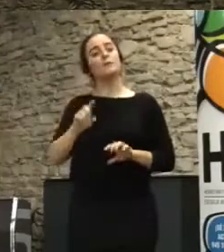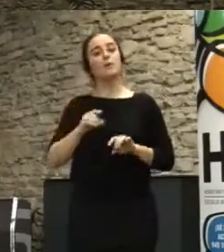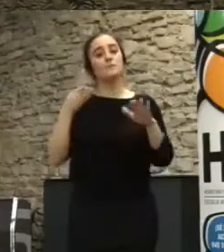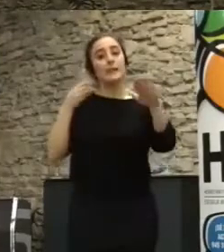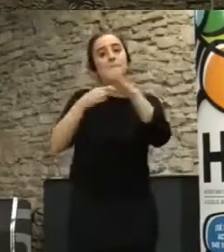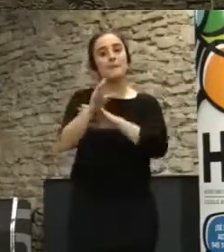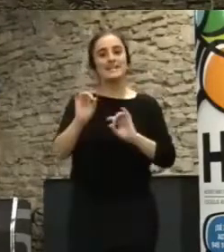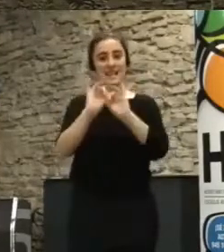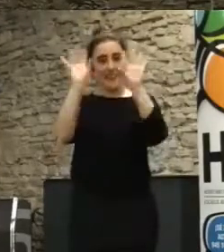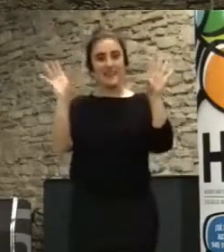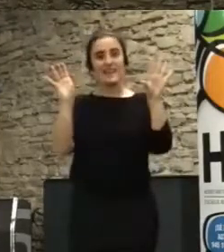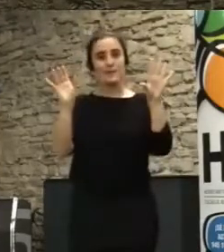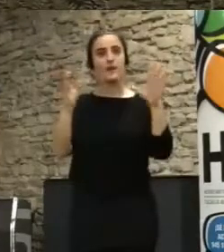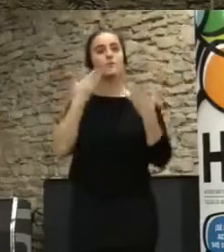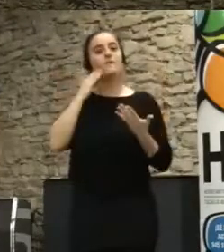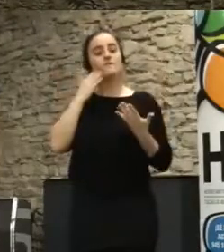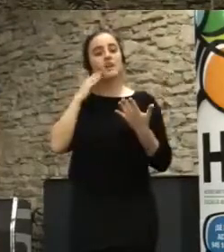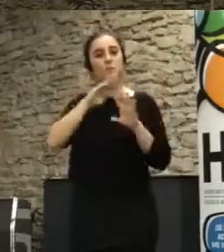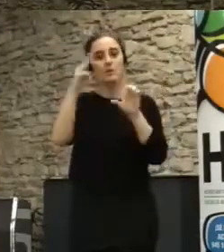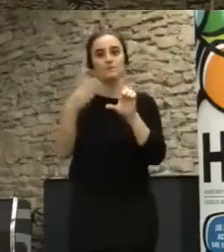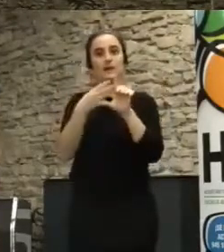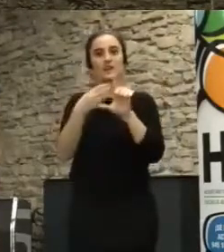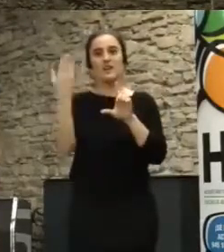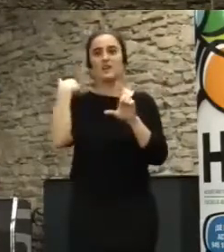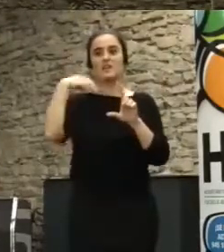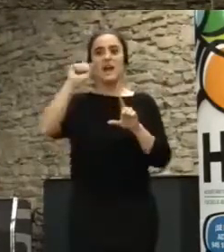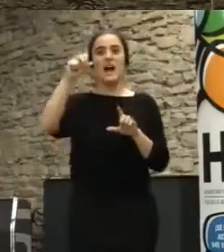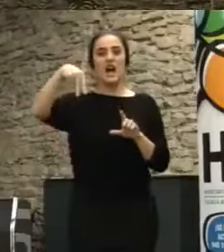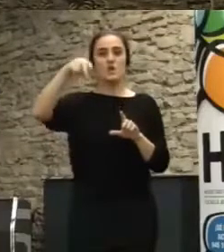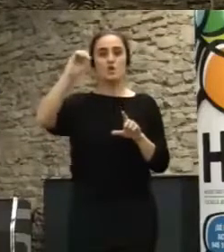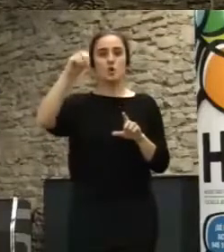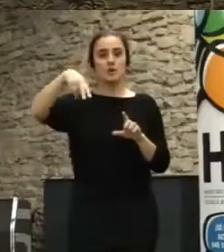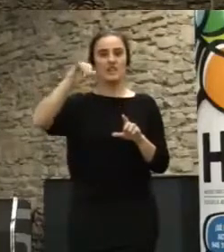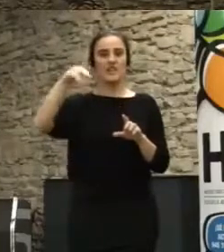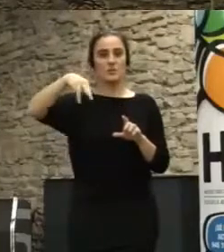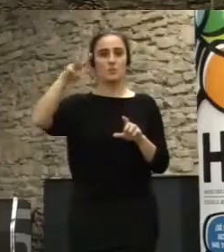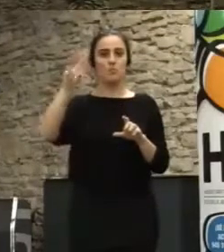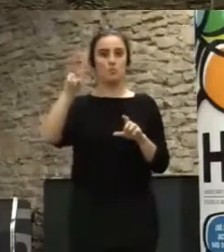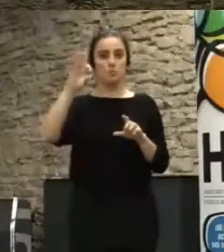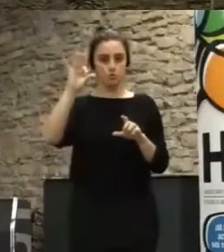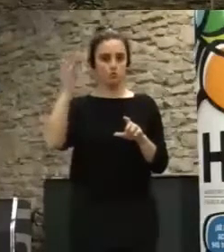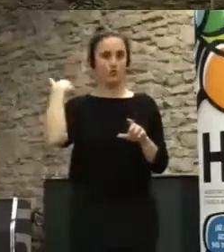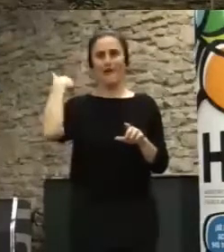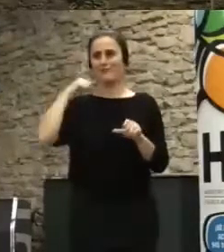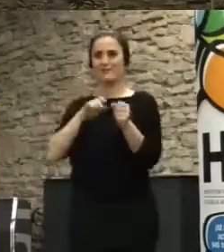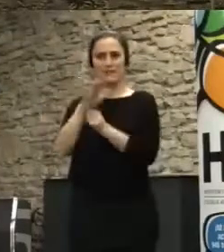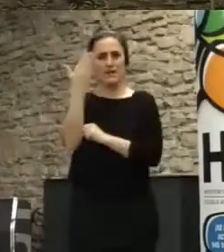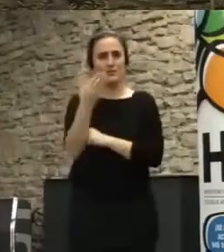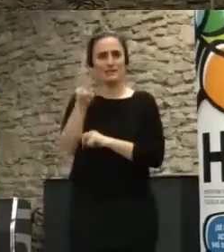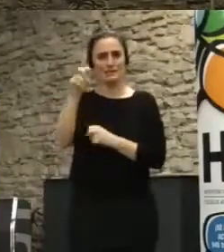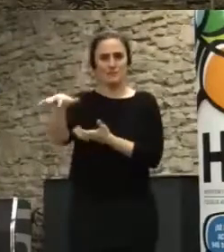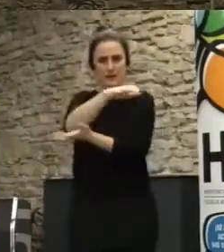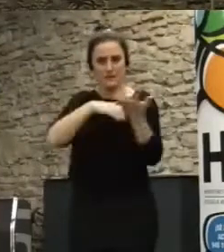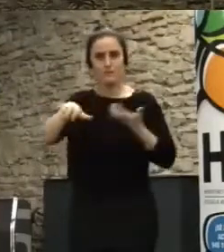páginas de Facebook, el Pase Libre, y de abajo es Anonymous, que en la época tuvo una opulencia importante en las revueltas. Vemos muy poco